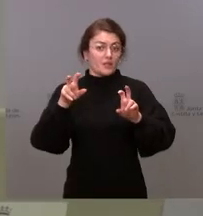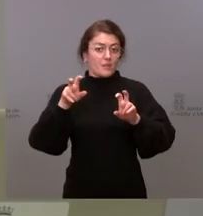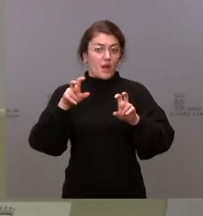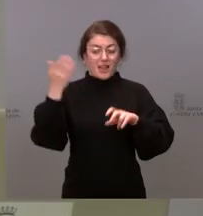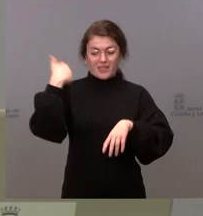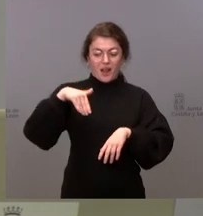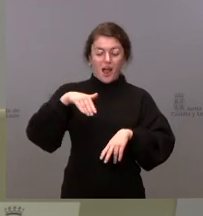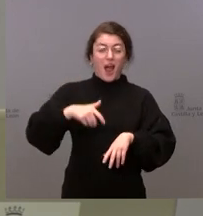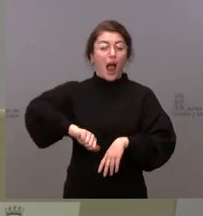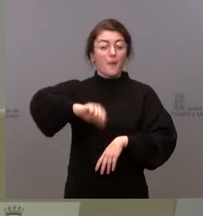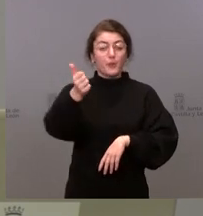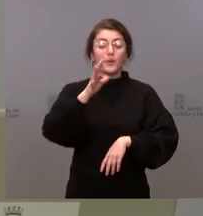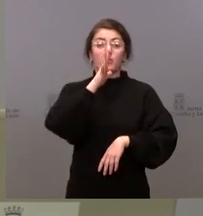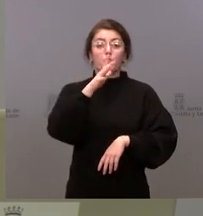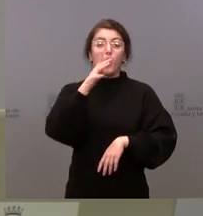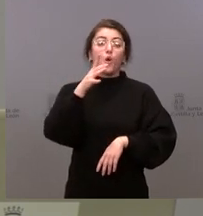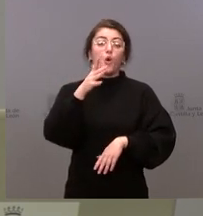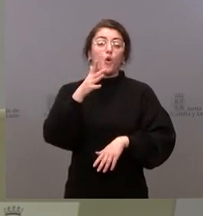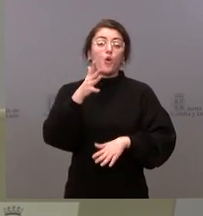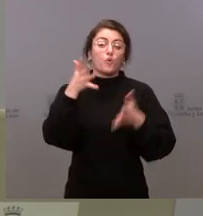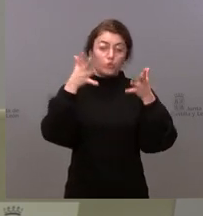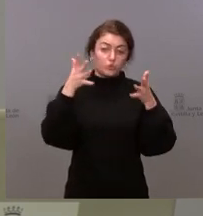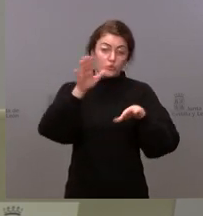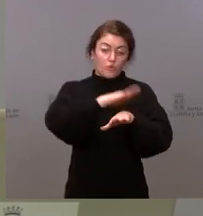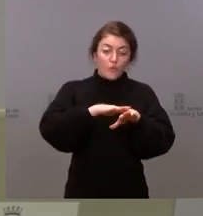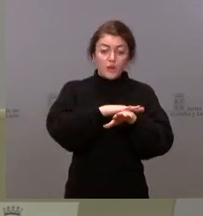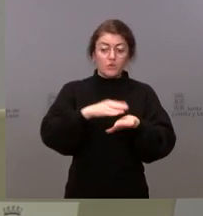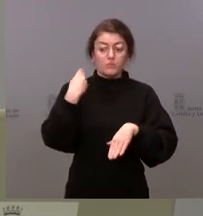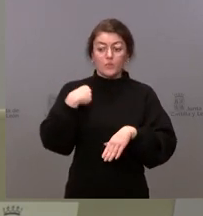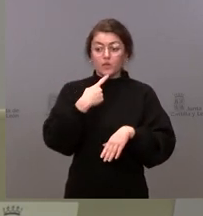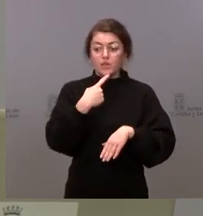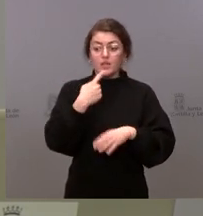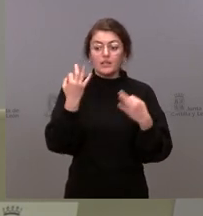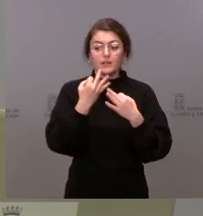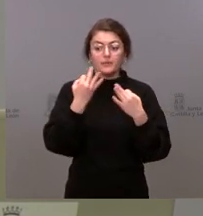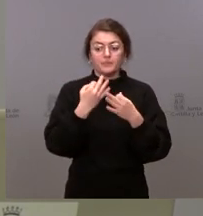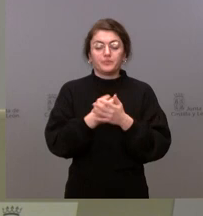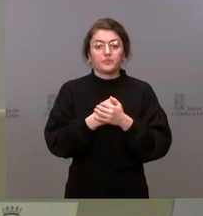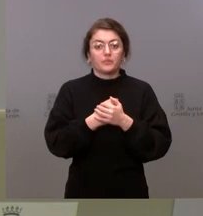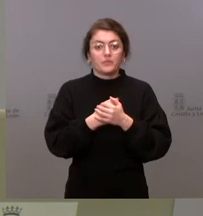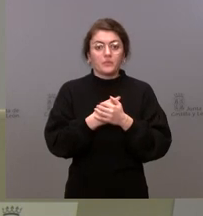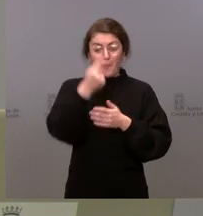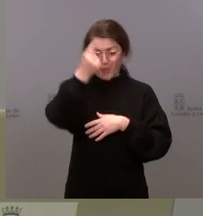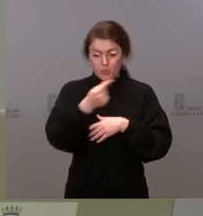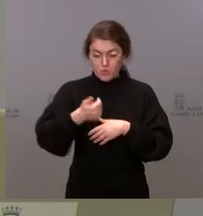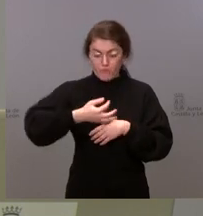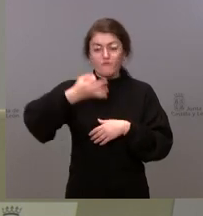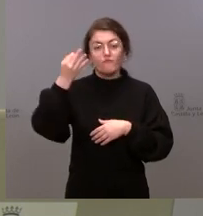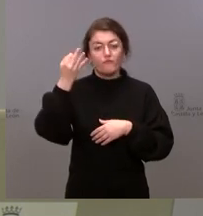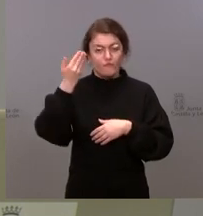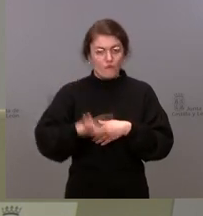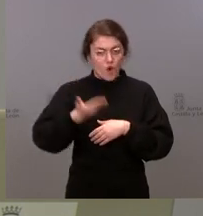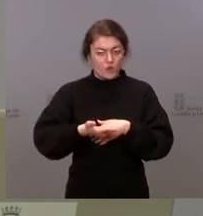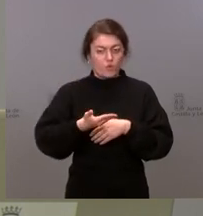momento ya es el trámite parlamentario. Y ya he señalado una cosa que es cierta, que es que tenemos un buen presupuesto, esa era nuestra misión inicial, es un